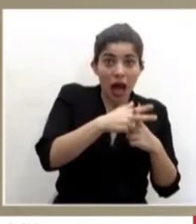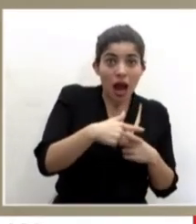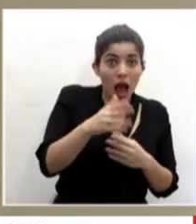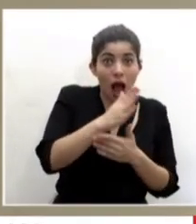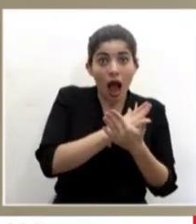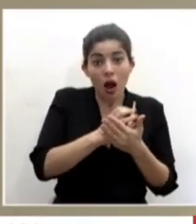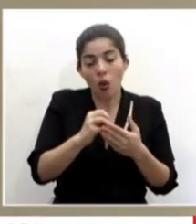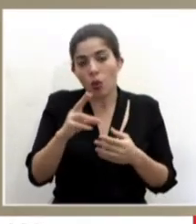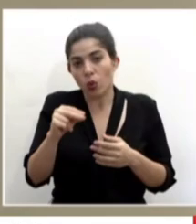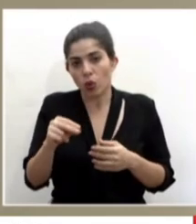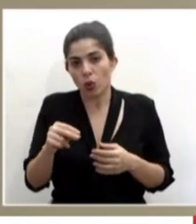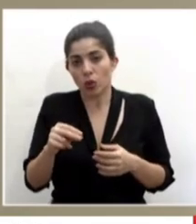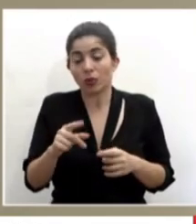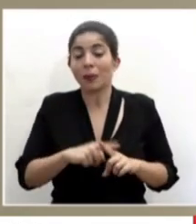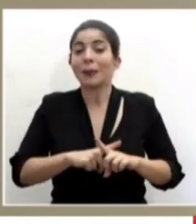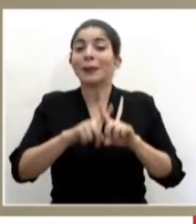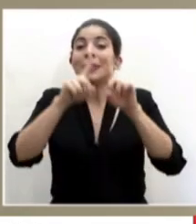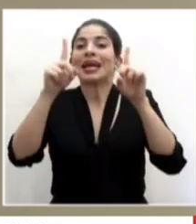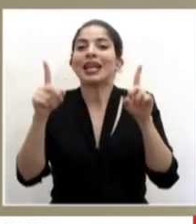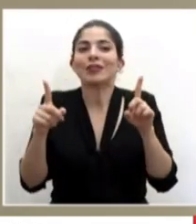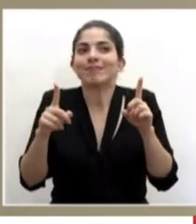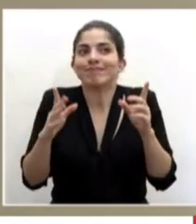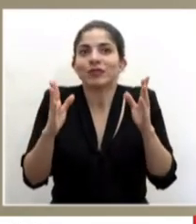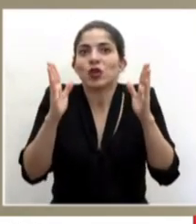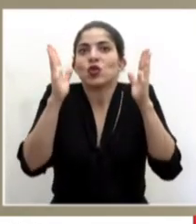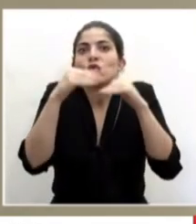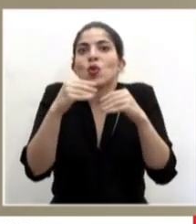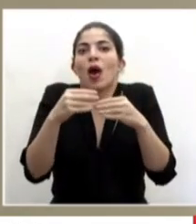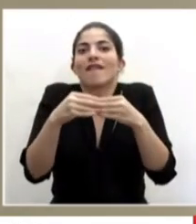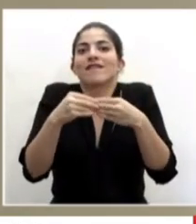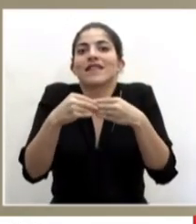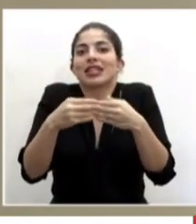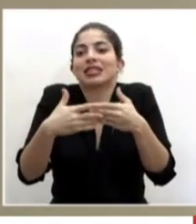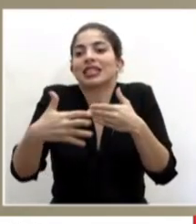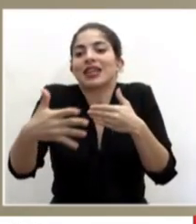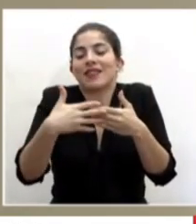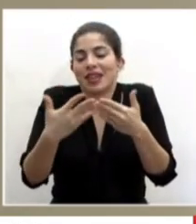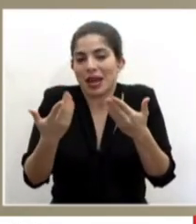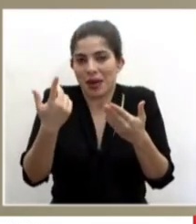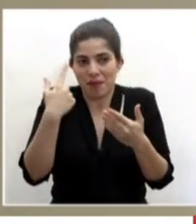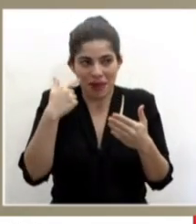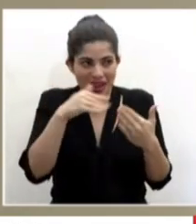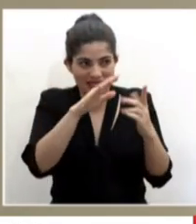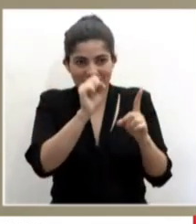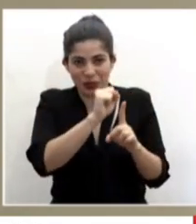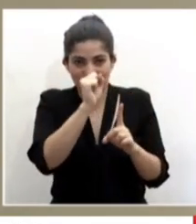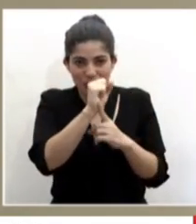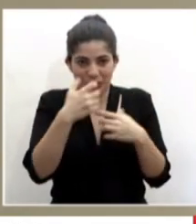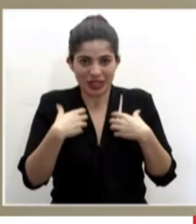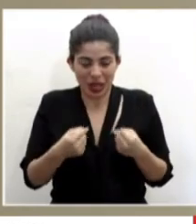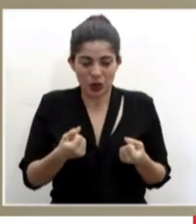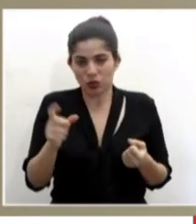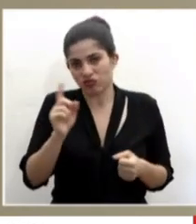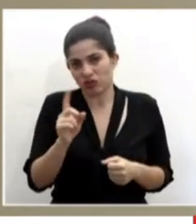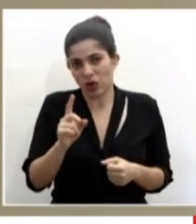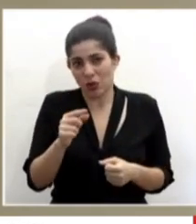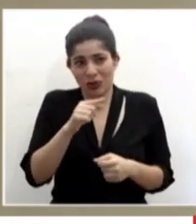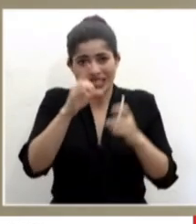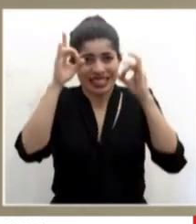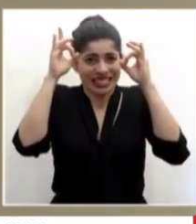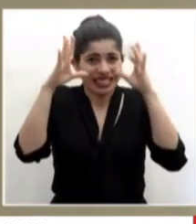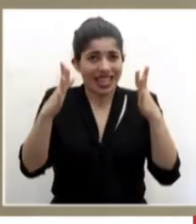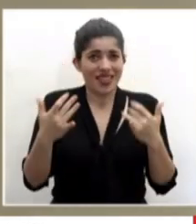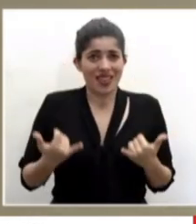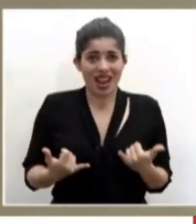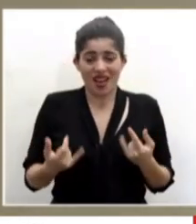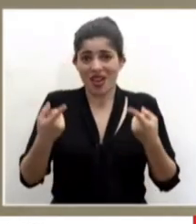algún detalle. Sin embargo, no hay mucho margen que nosotros podamos tener ante esta situación sanitaria tan tremenda que